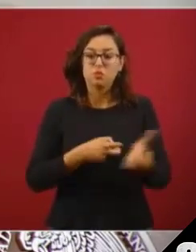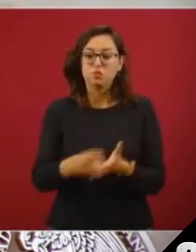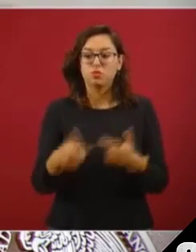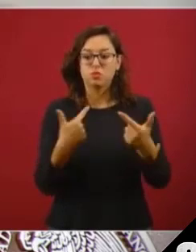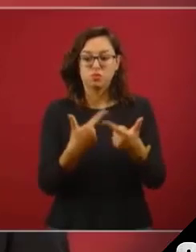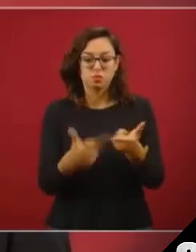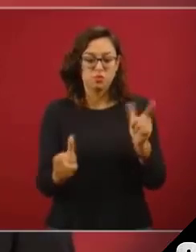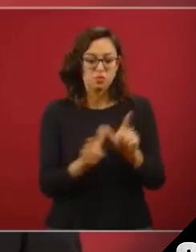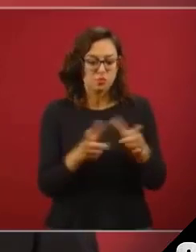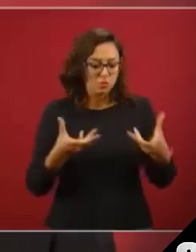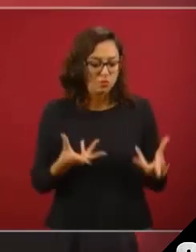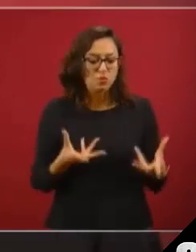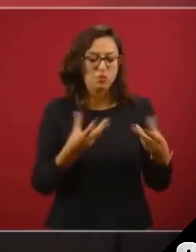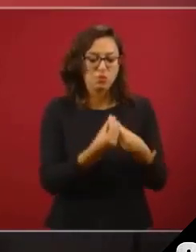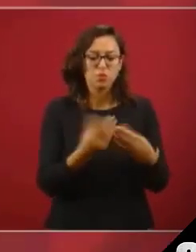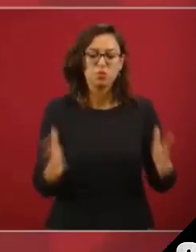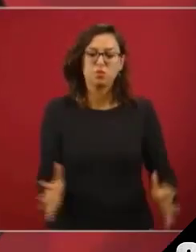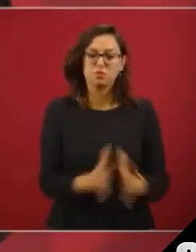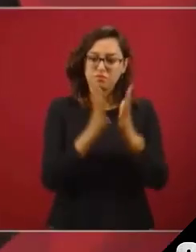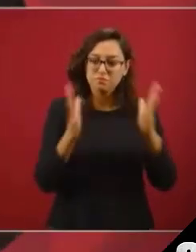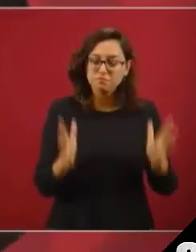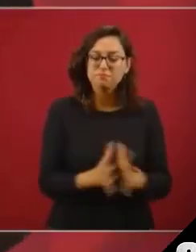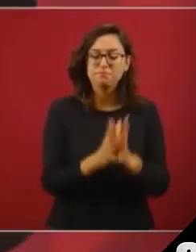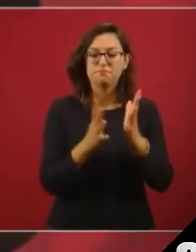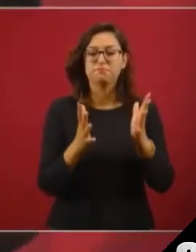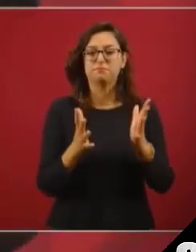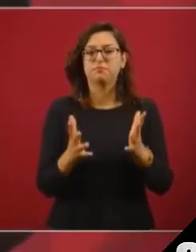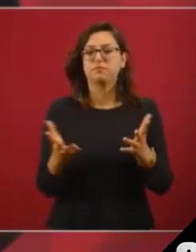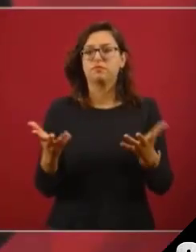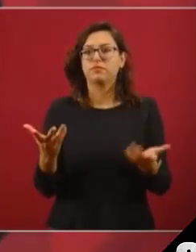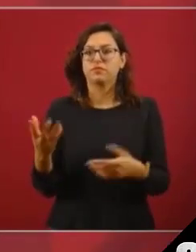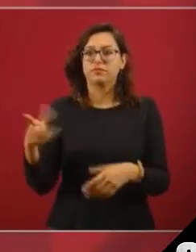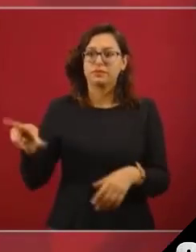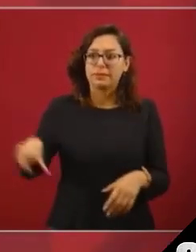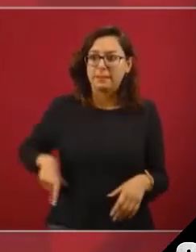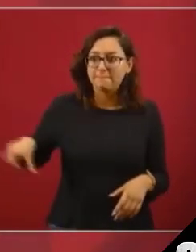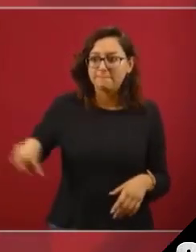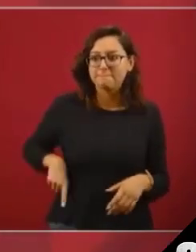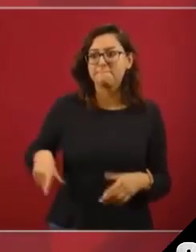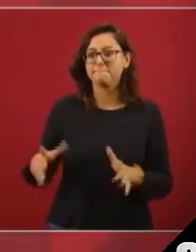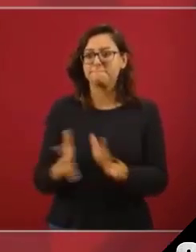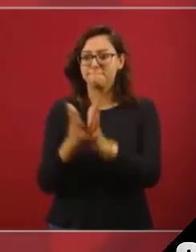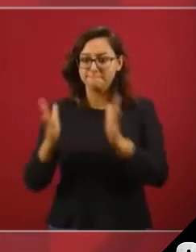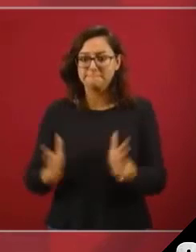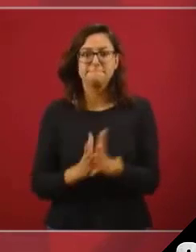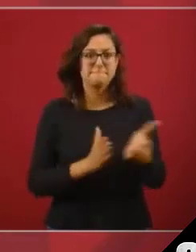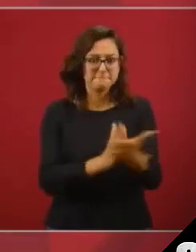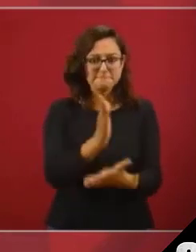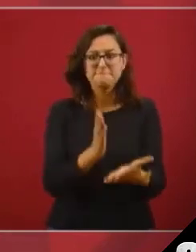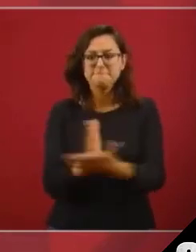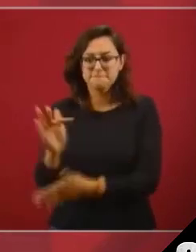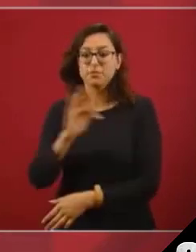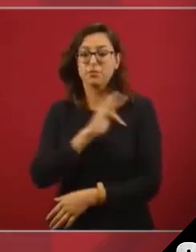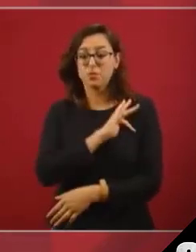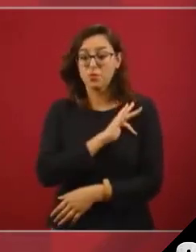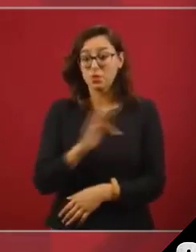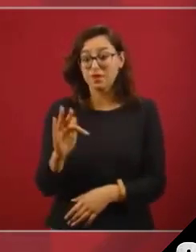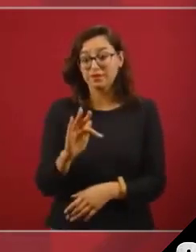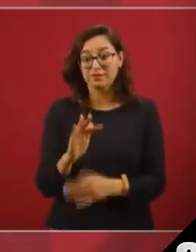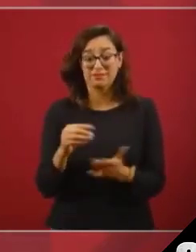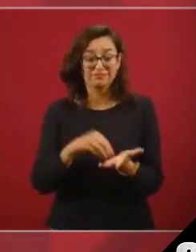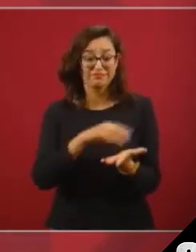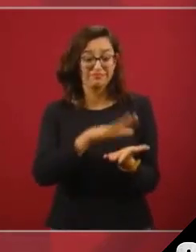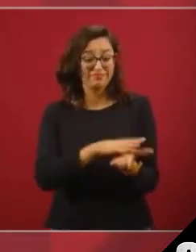de participar en la vida pública del país. Y es una